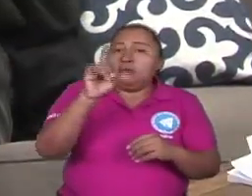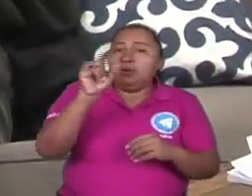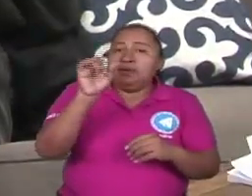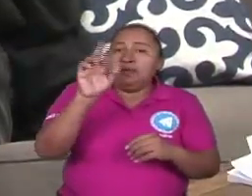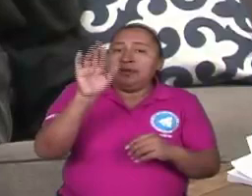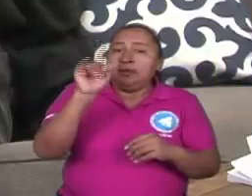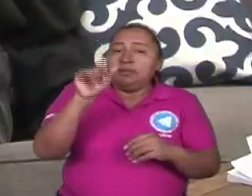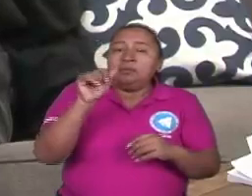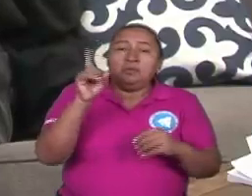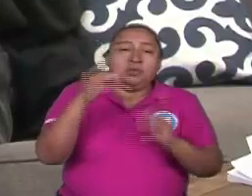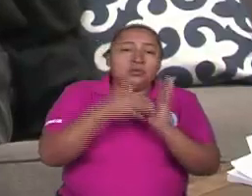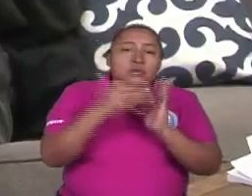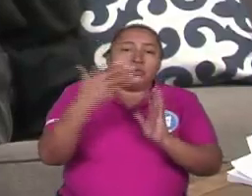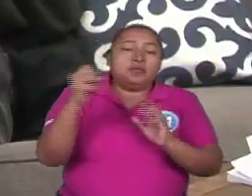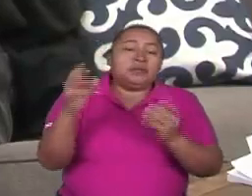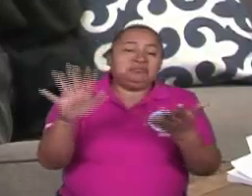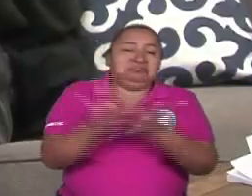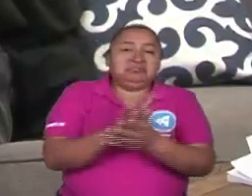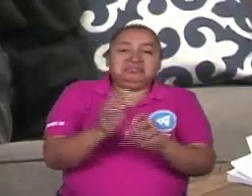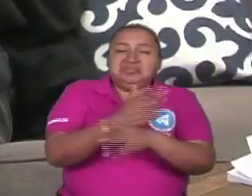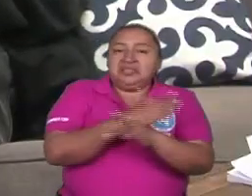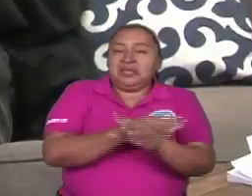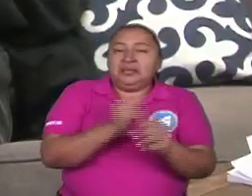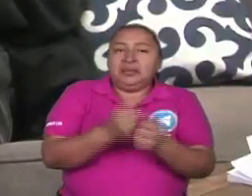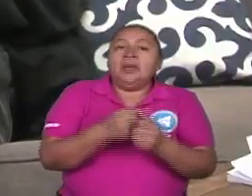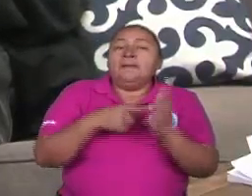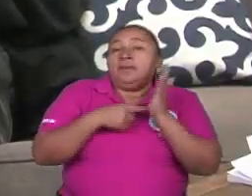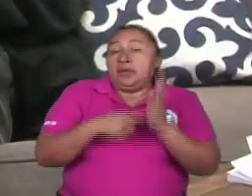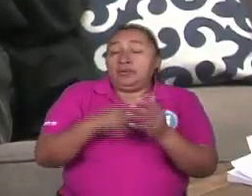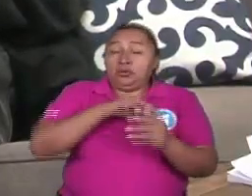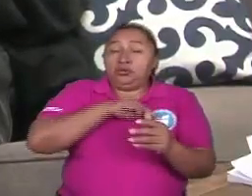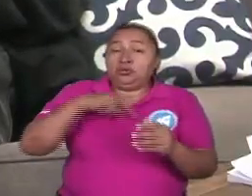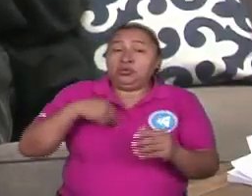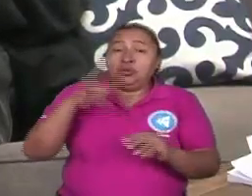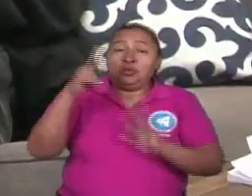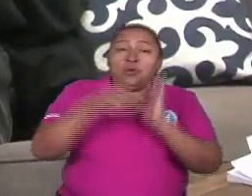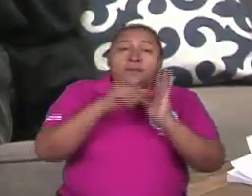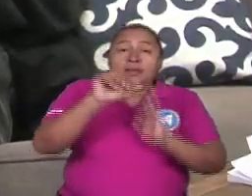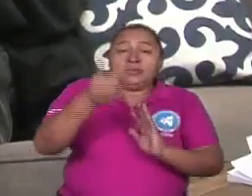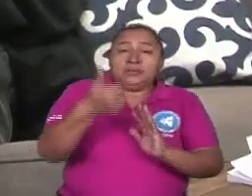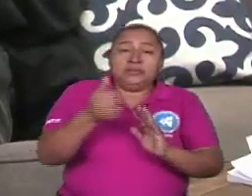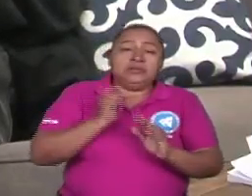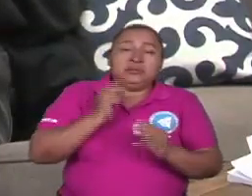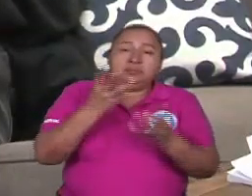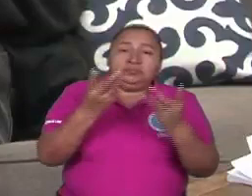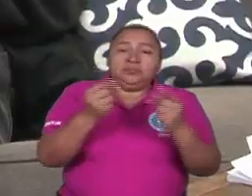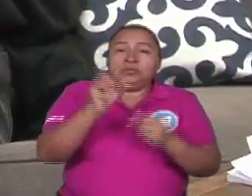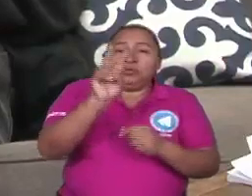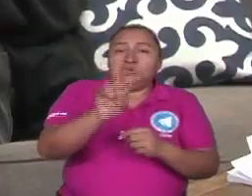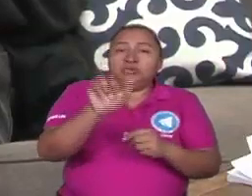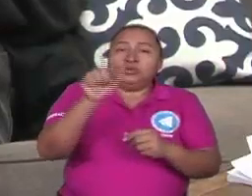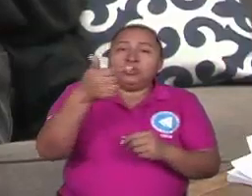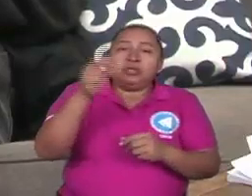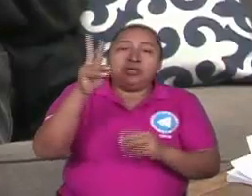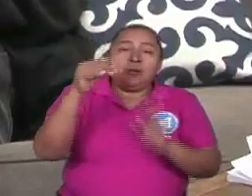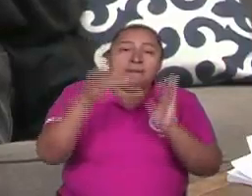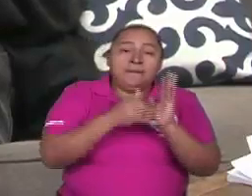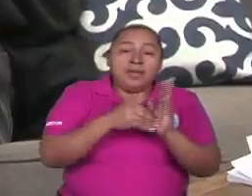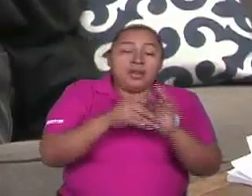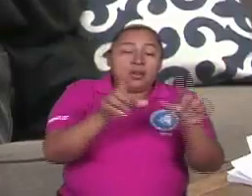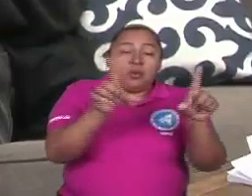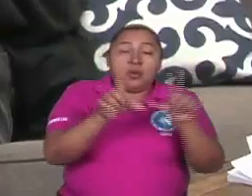Exacto. Por ejemplo, nosotros, al 2006, contabilizamos 272 mil puestos de trabajo